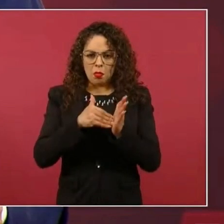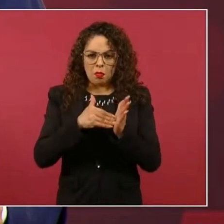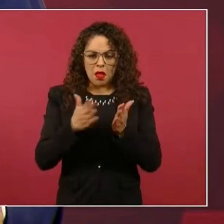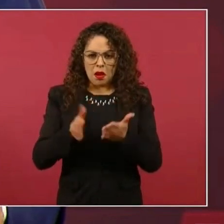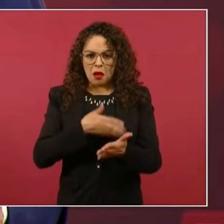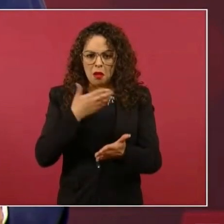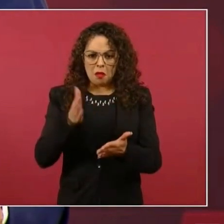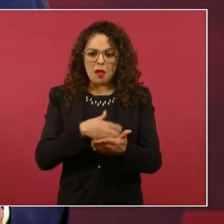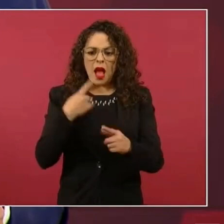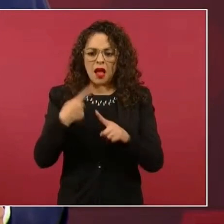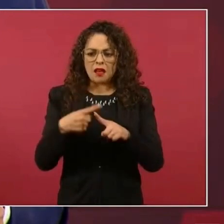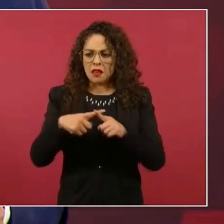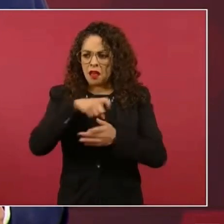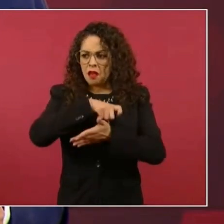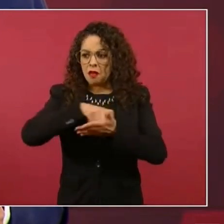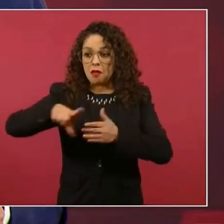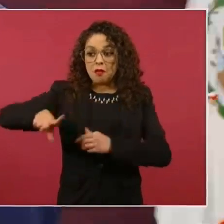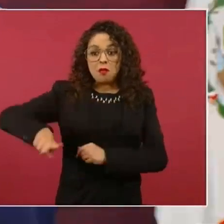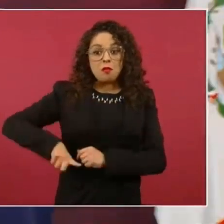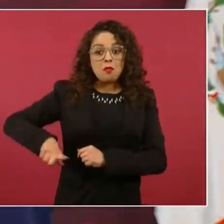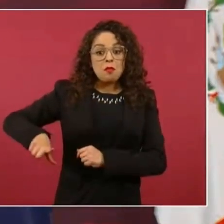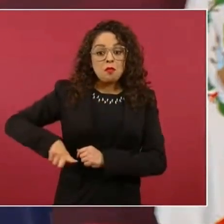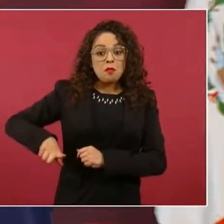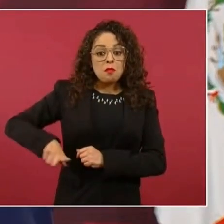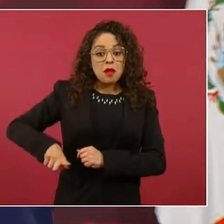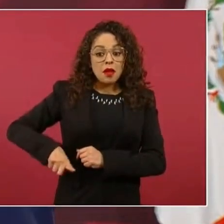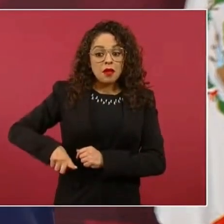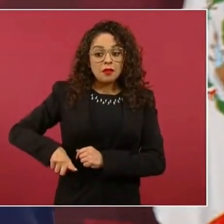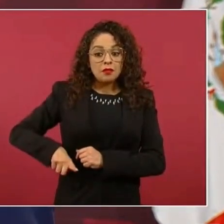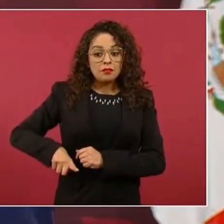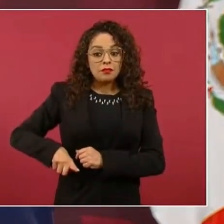y yo creo que ni siquiera las hacían